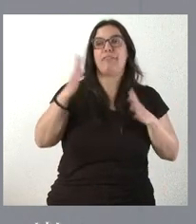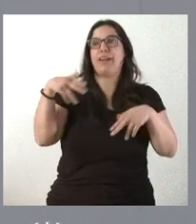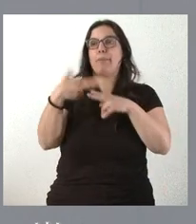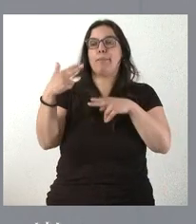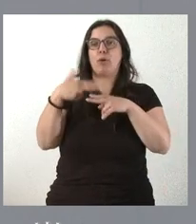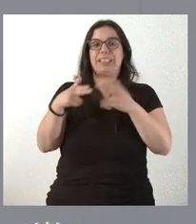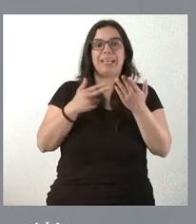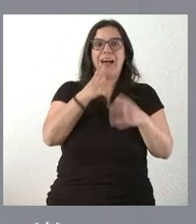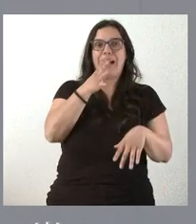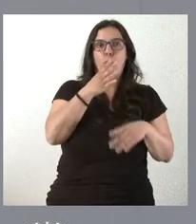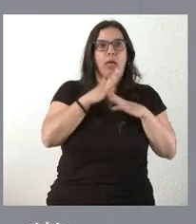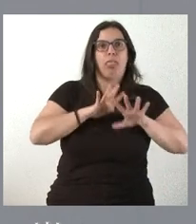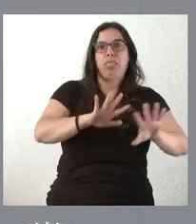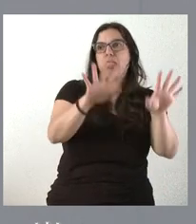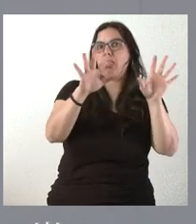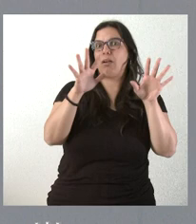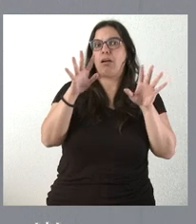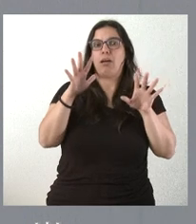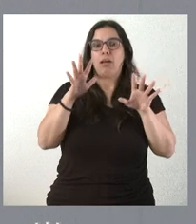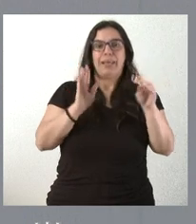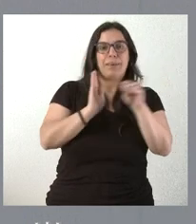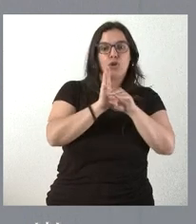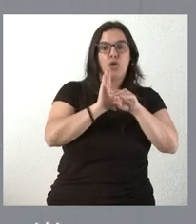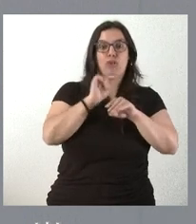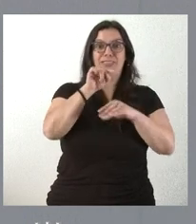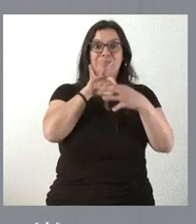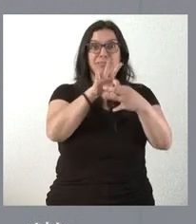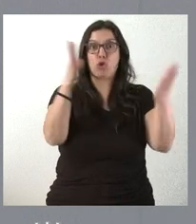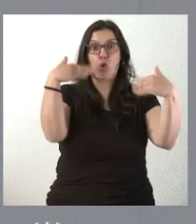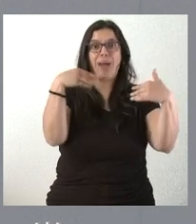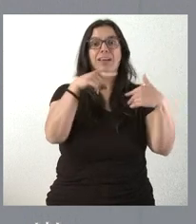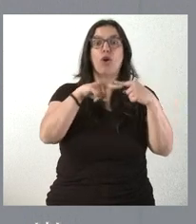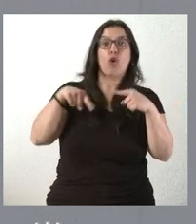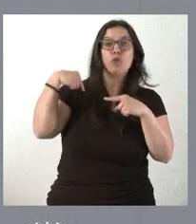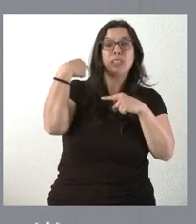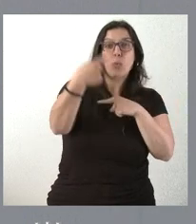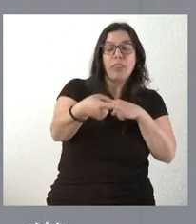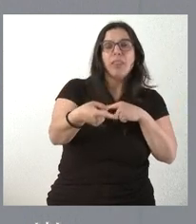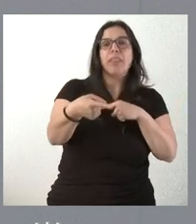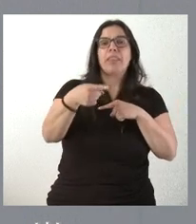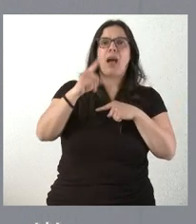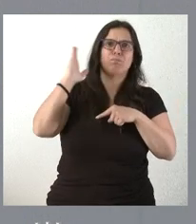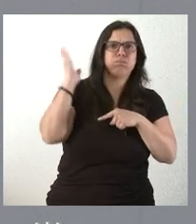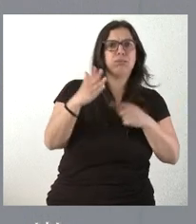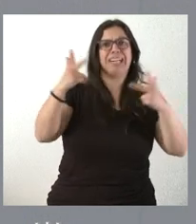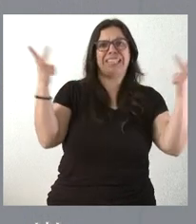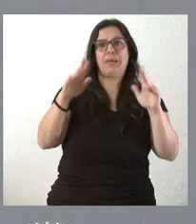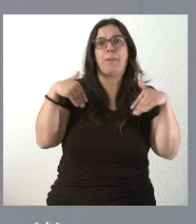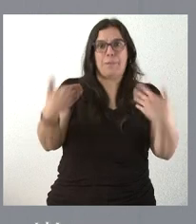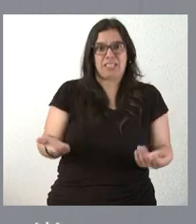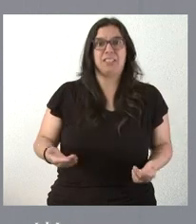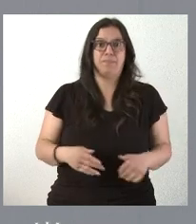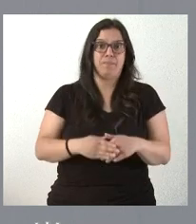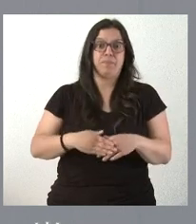hídrica, no se llevan a cabo inversiones de la naturaleza, a las largas los efectos y los impactos de la sequía son más graves sobre la producción